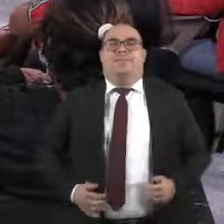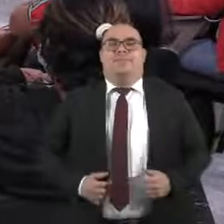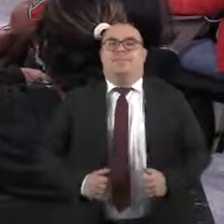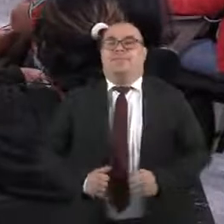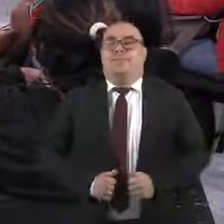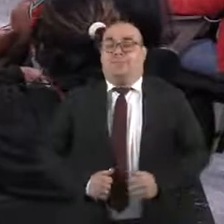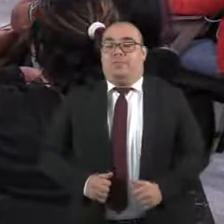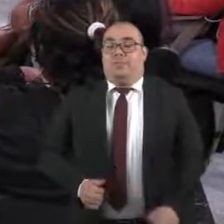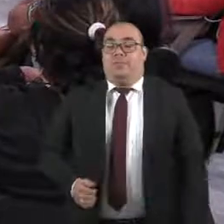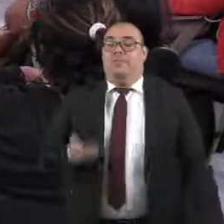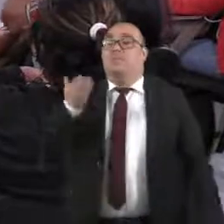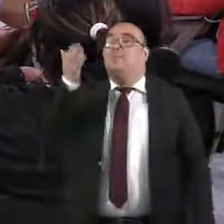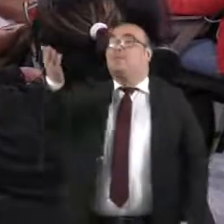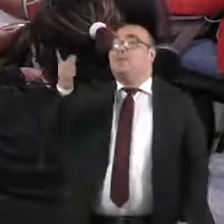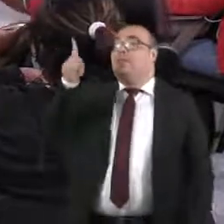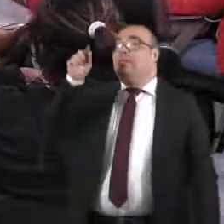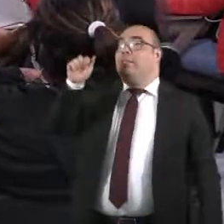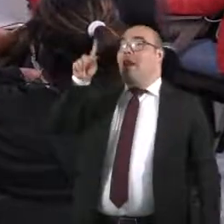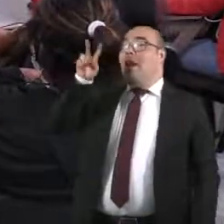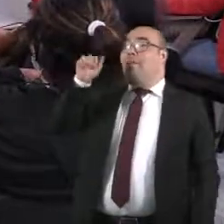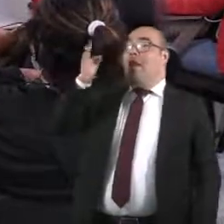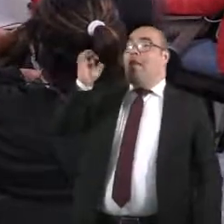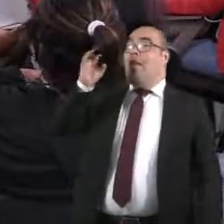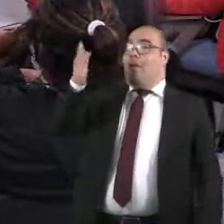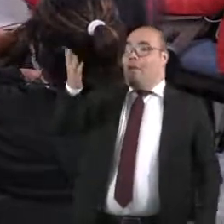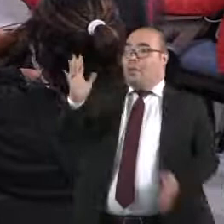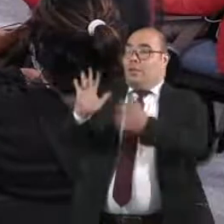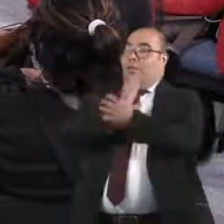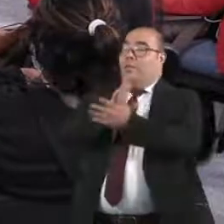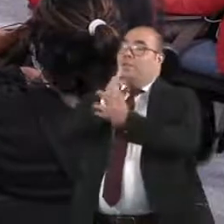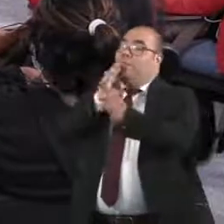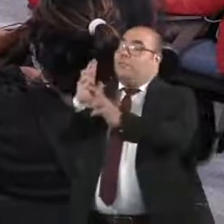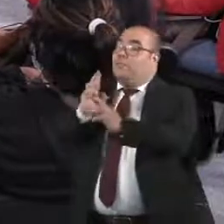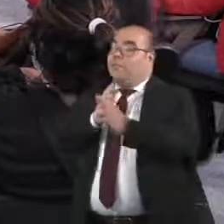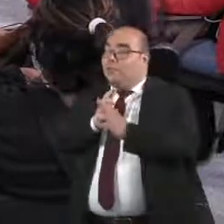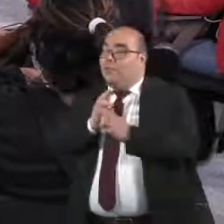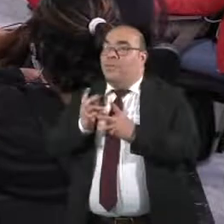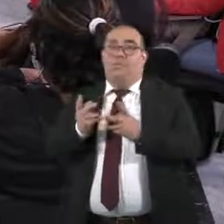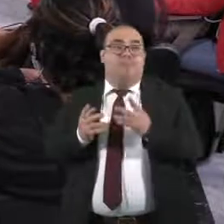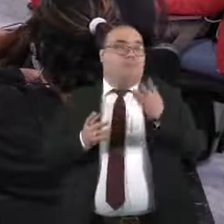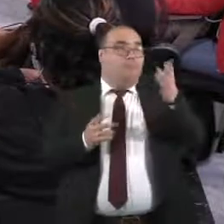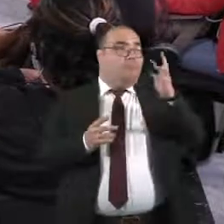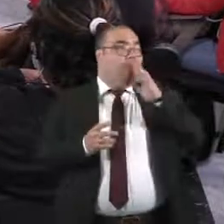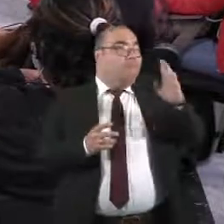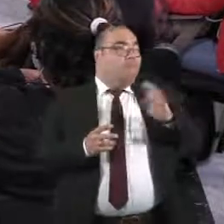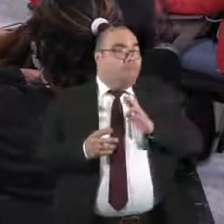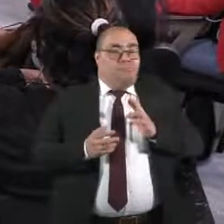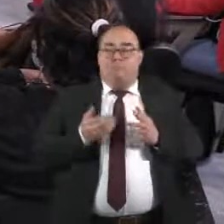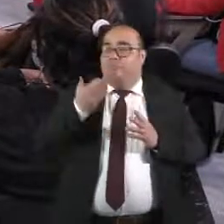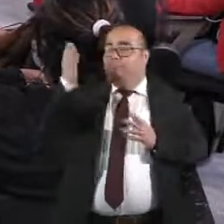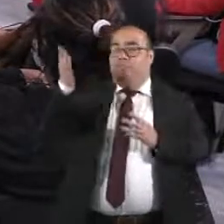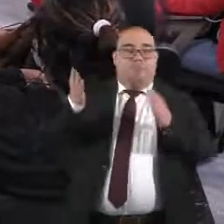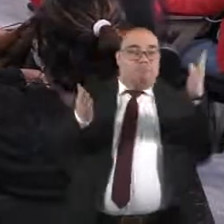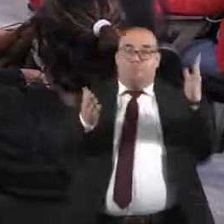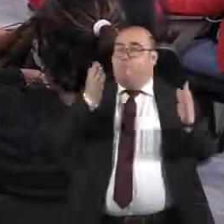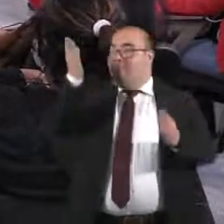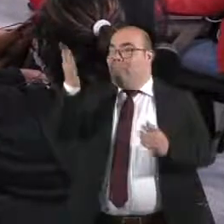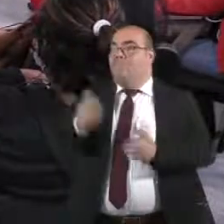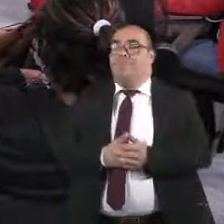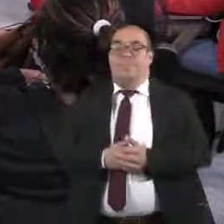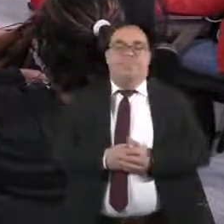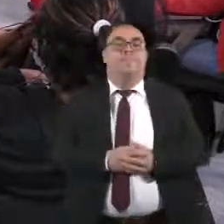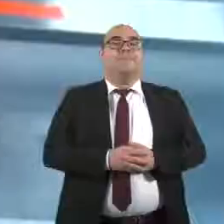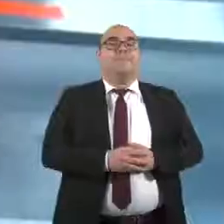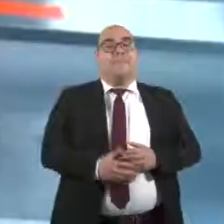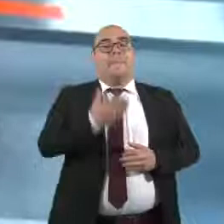Salvatore, escuchamos las respuestas y luego Rodrigo. Gracias